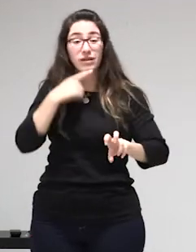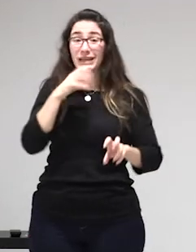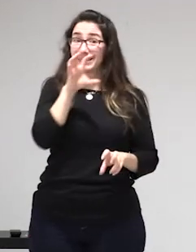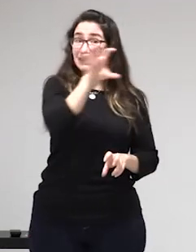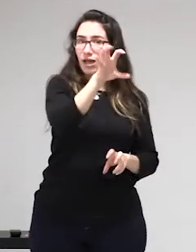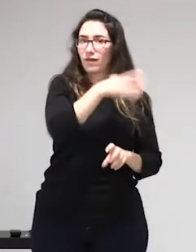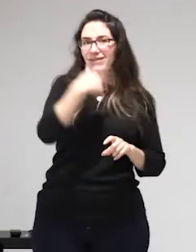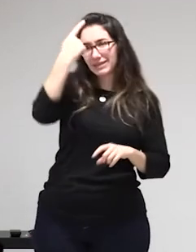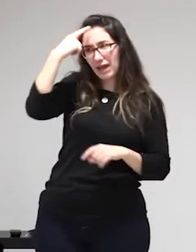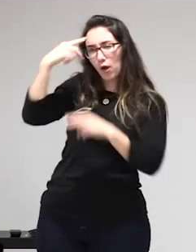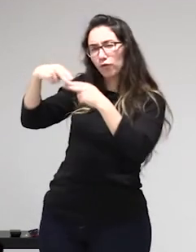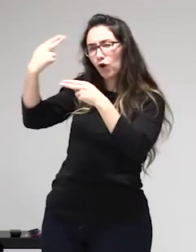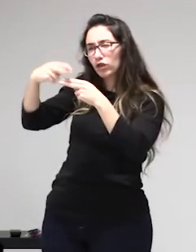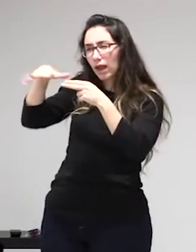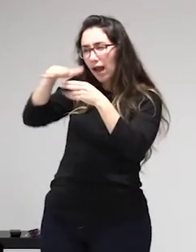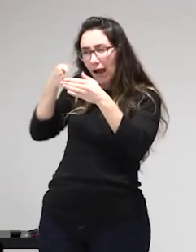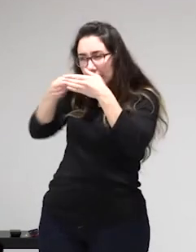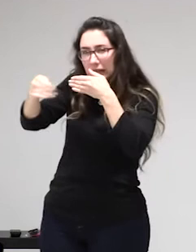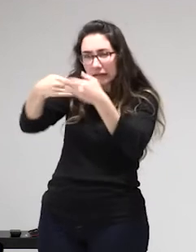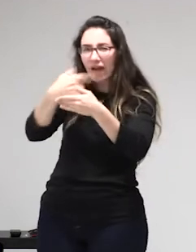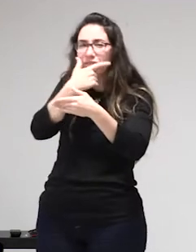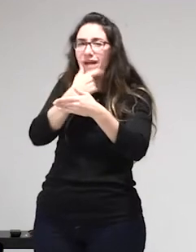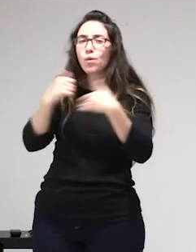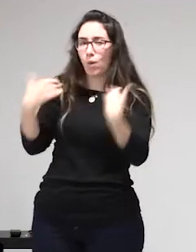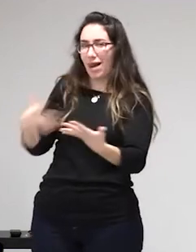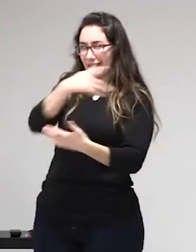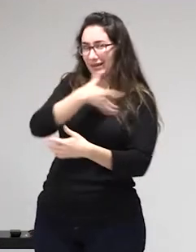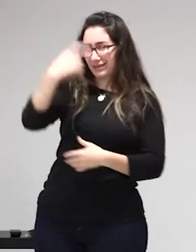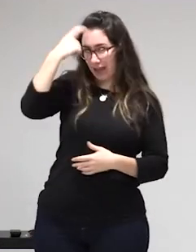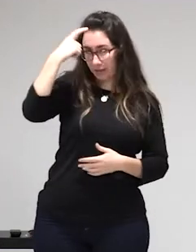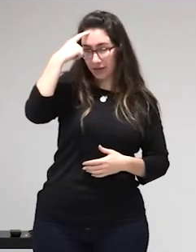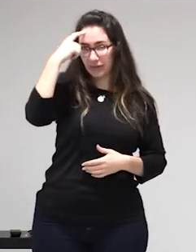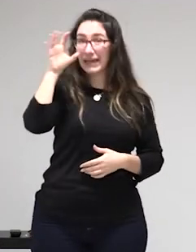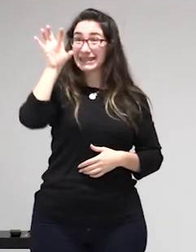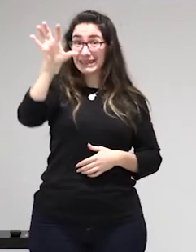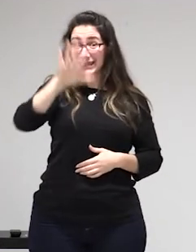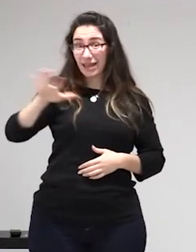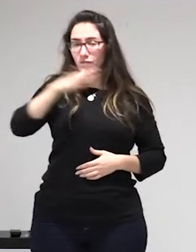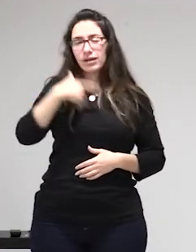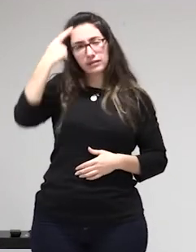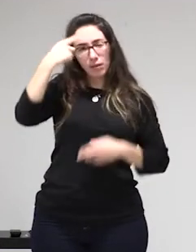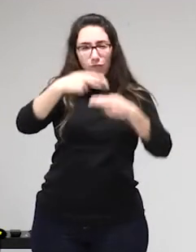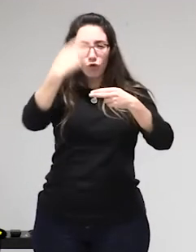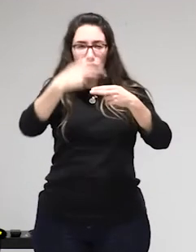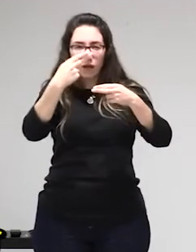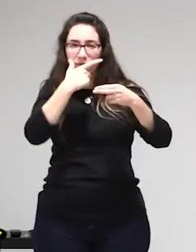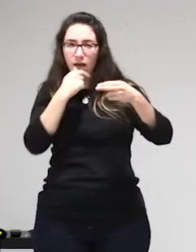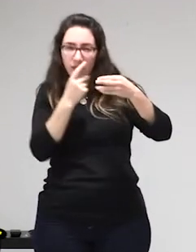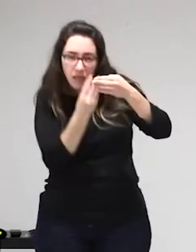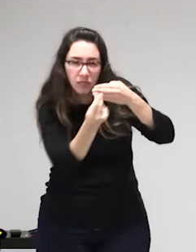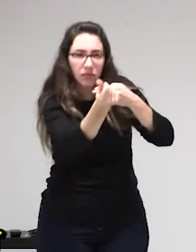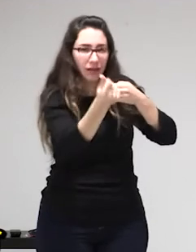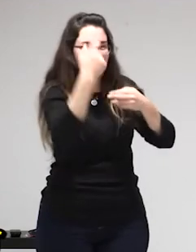extranjería y lo nombro porque luego lo vamos a mencionar si nos da tiempo para que las mujeres que ejercen la prostitución en situación administrativa irregular